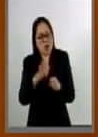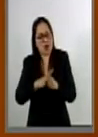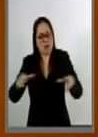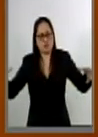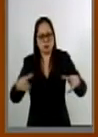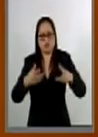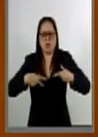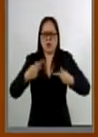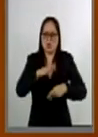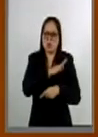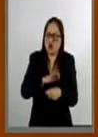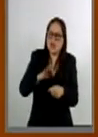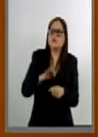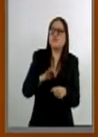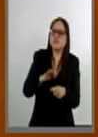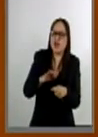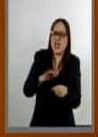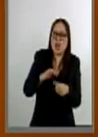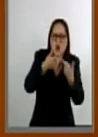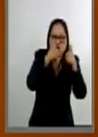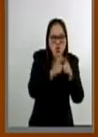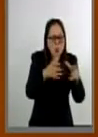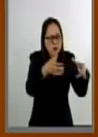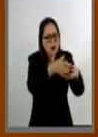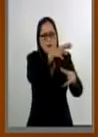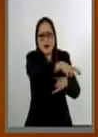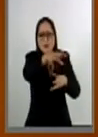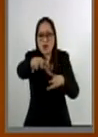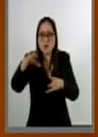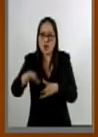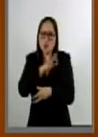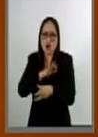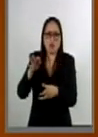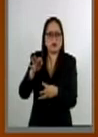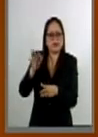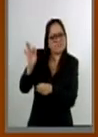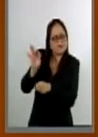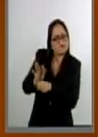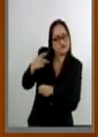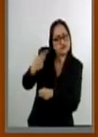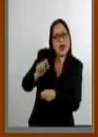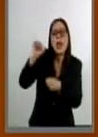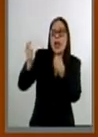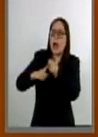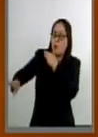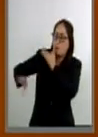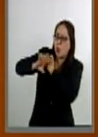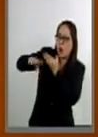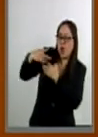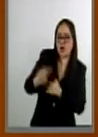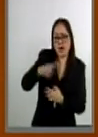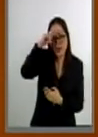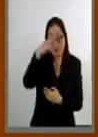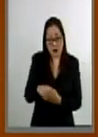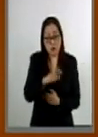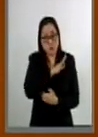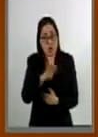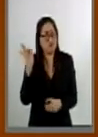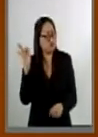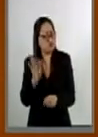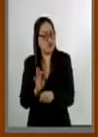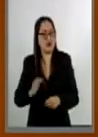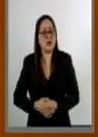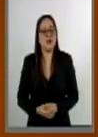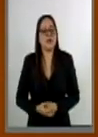movilizar cuantos contingentes fuesen precisos para hacer frente a cualquier ataque de guerra del que pudiera ser objeto.